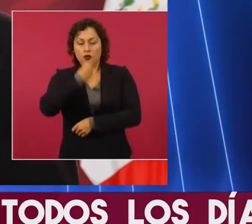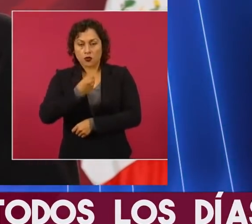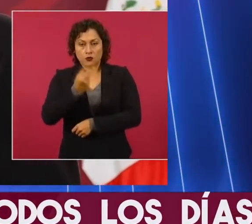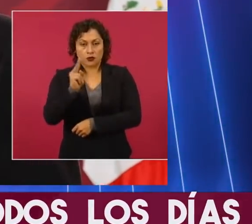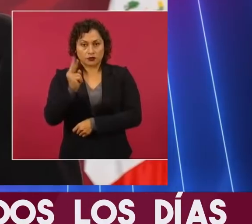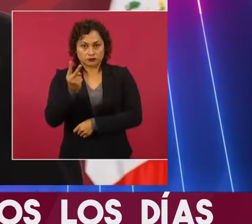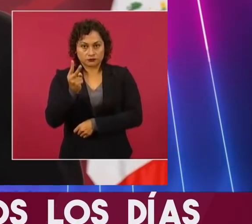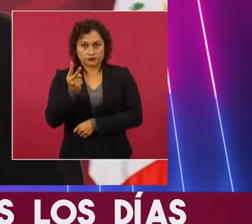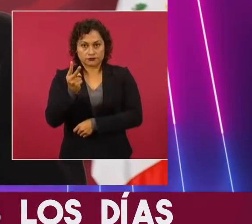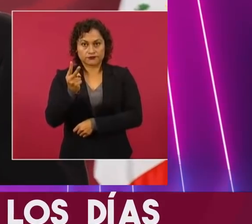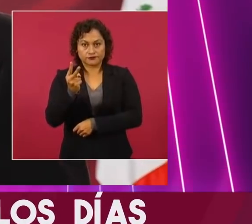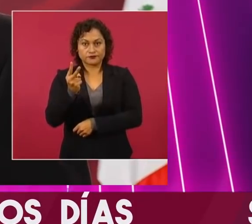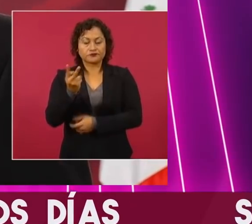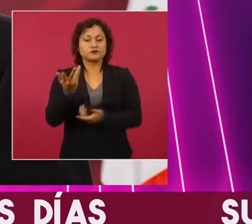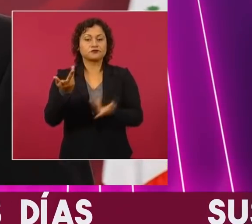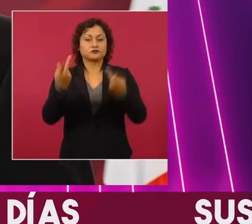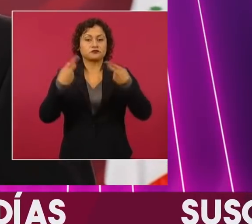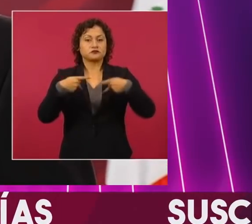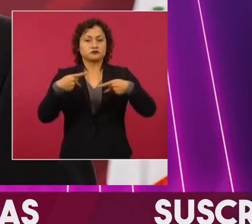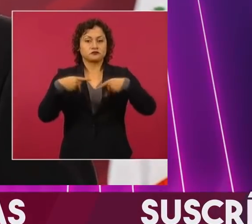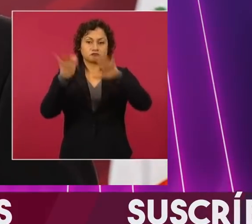columnistas,